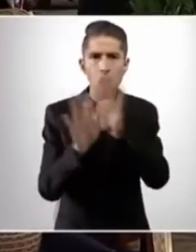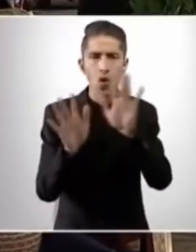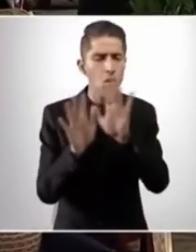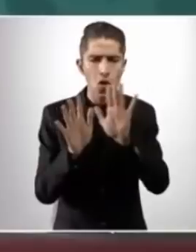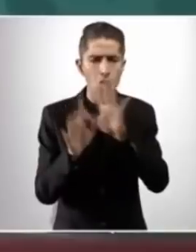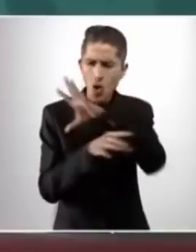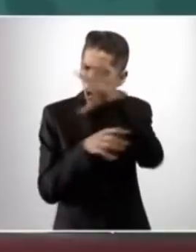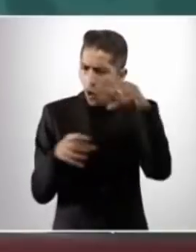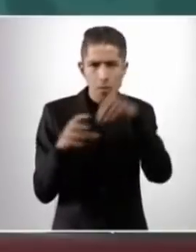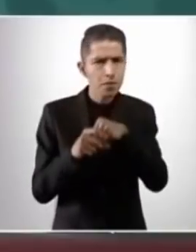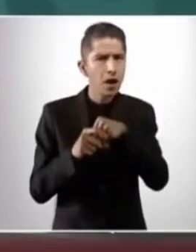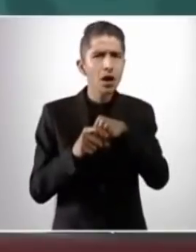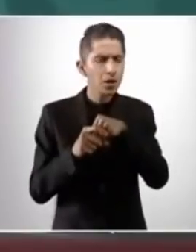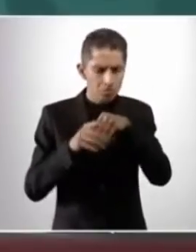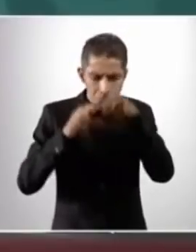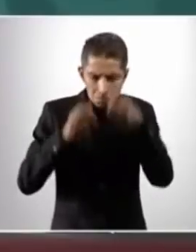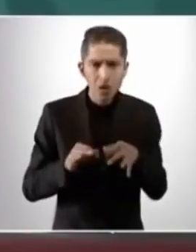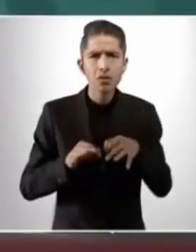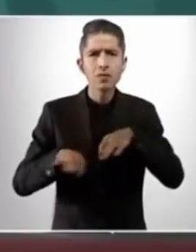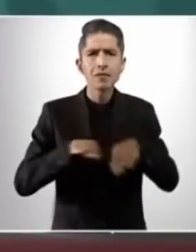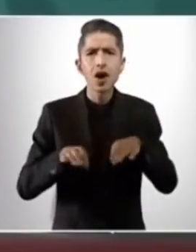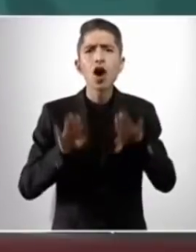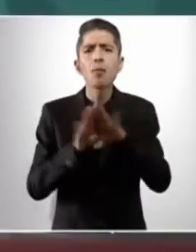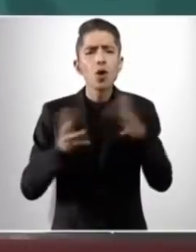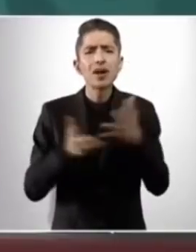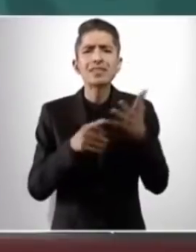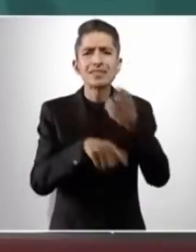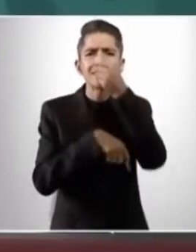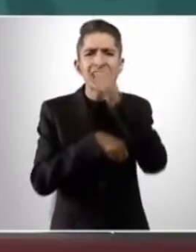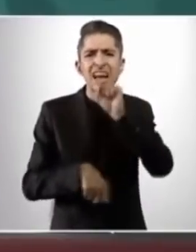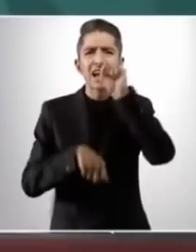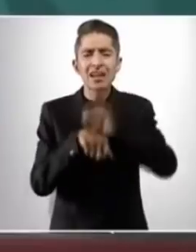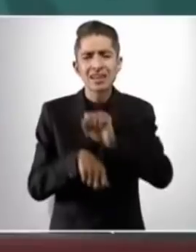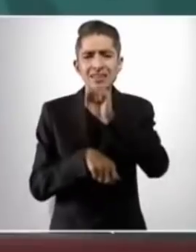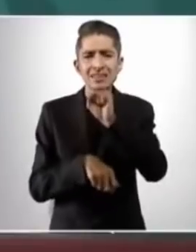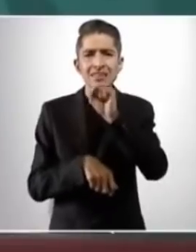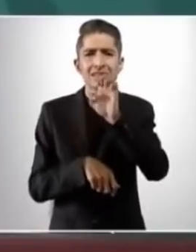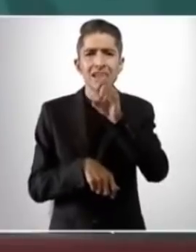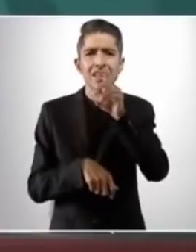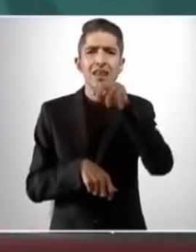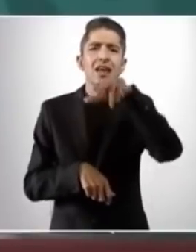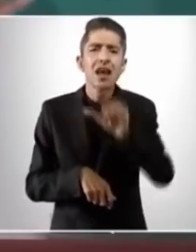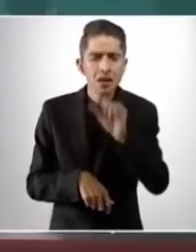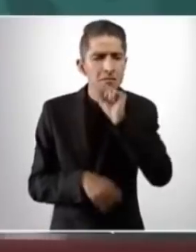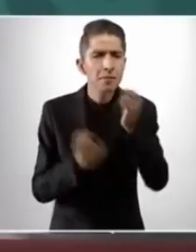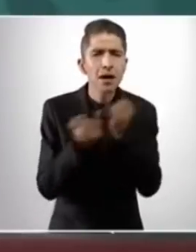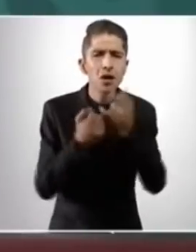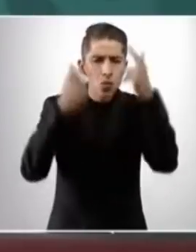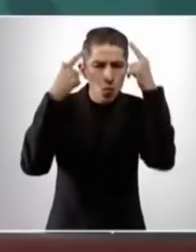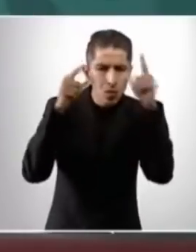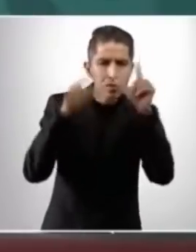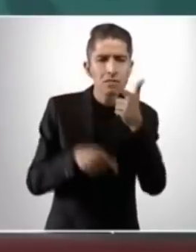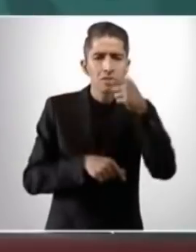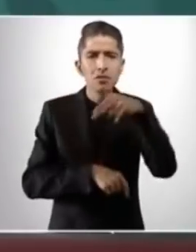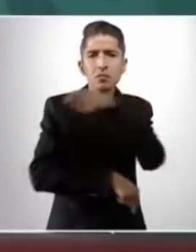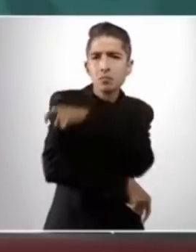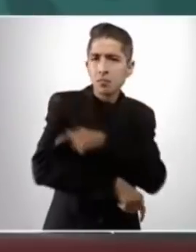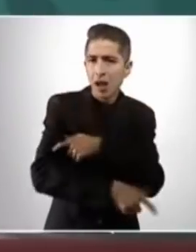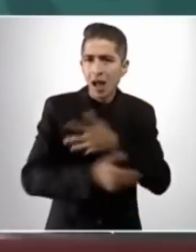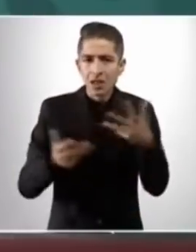con integridad, como lo está haciendo la Secretaría de la Defensa y como lo está haciendo la Secretaría de Marina y la Guardia Nacional.